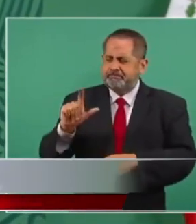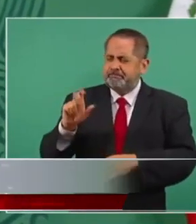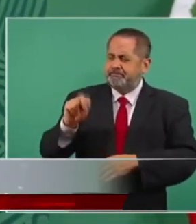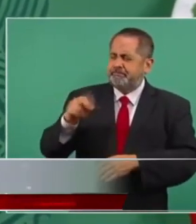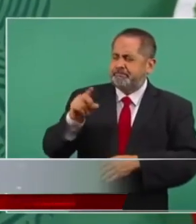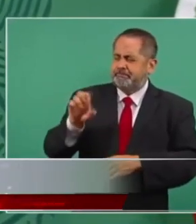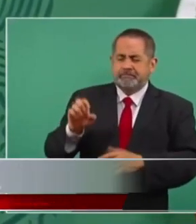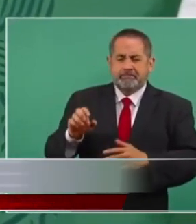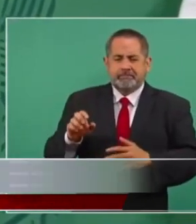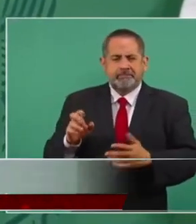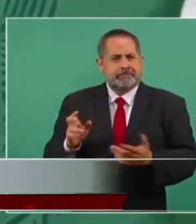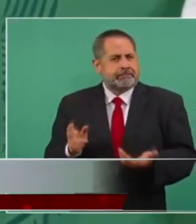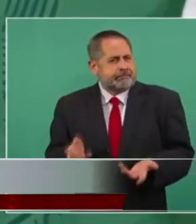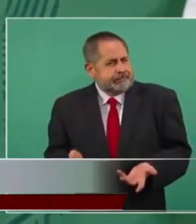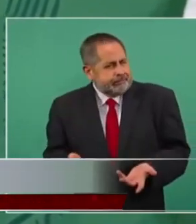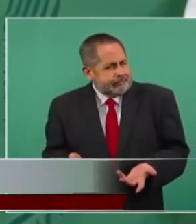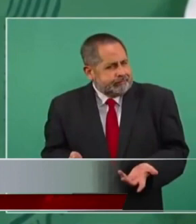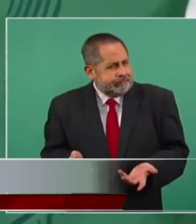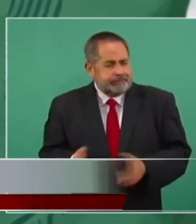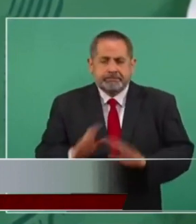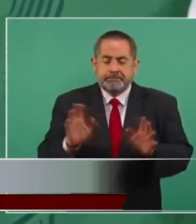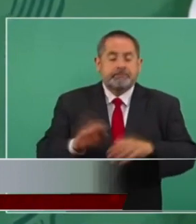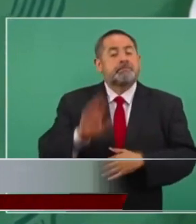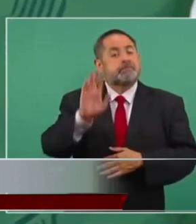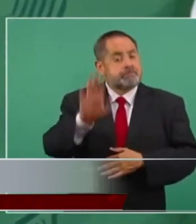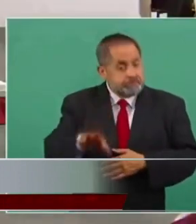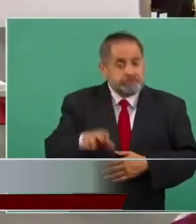pero esa investigación